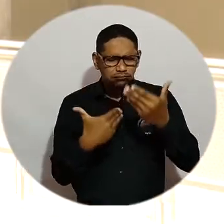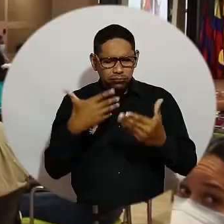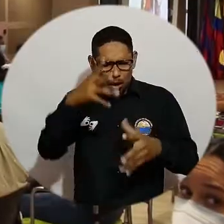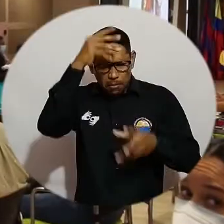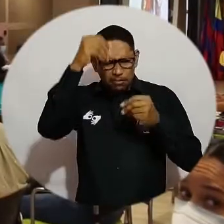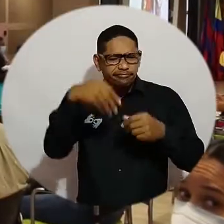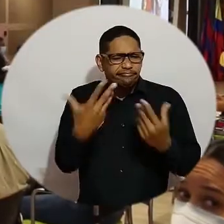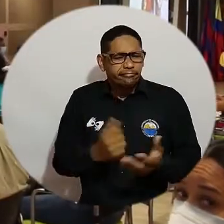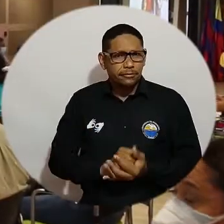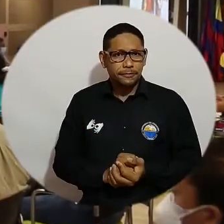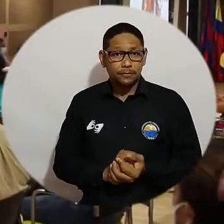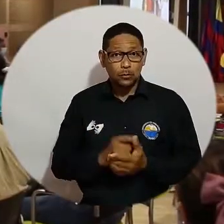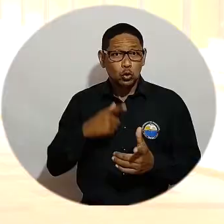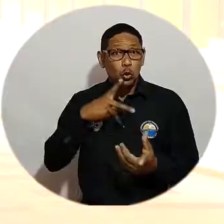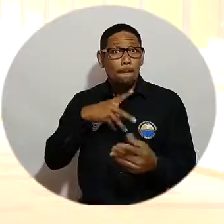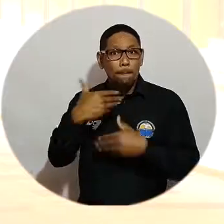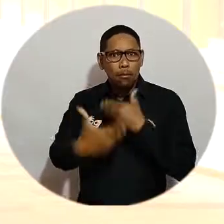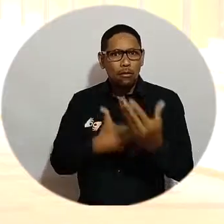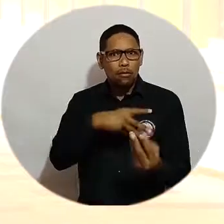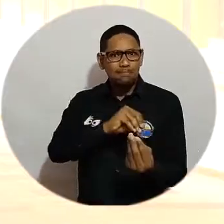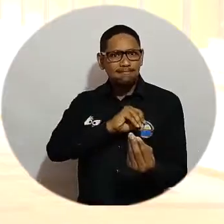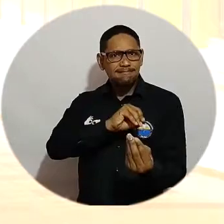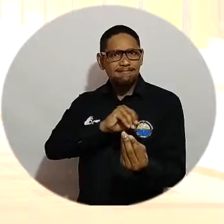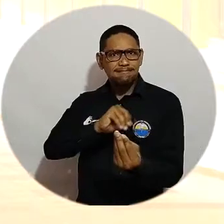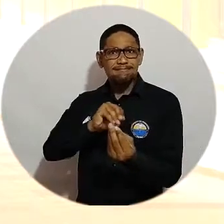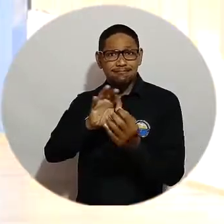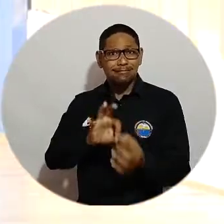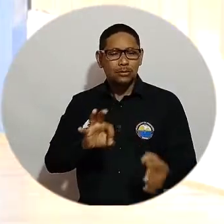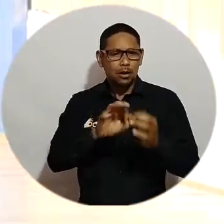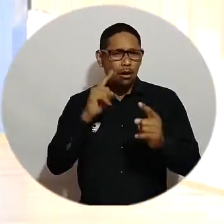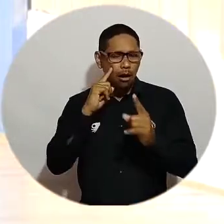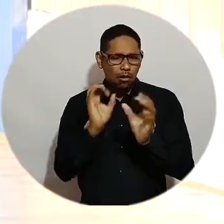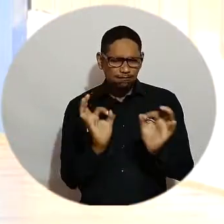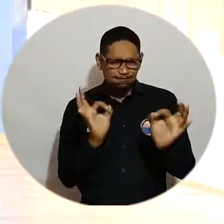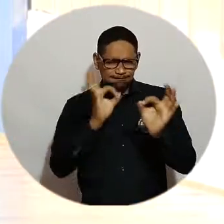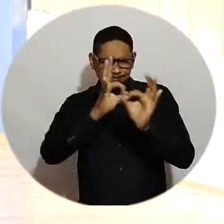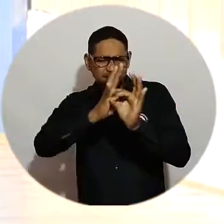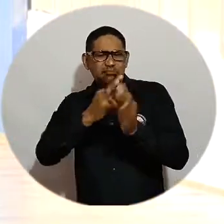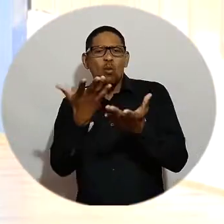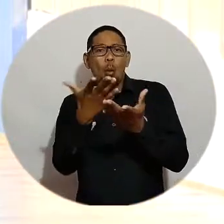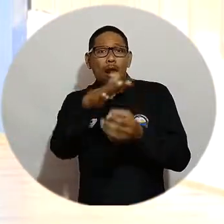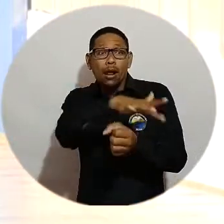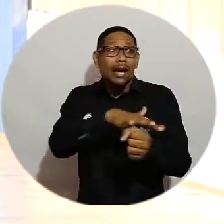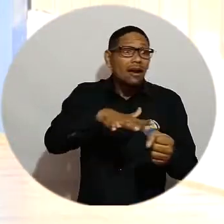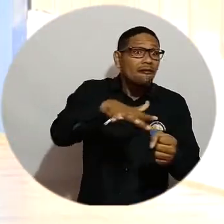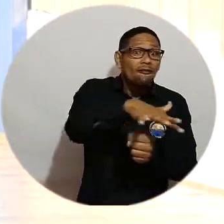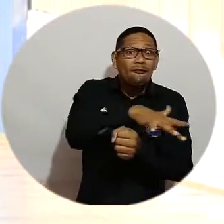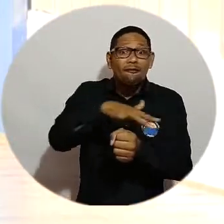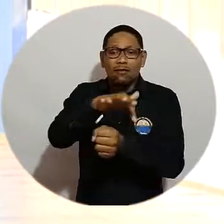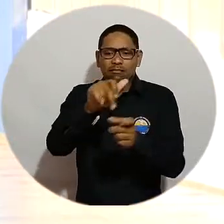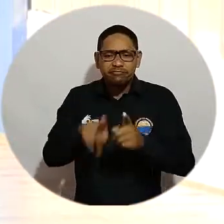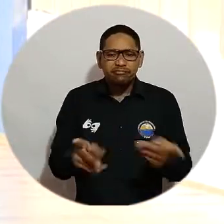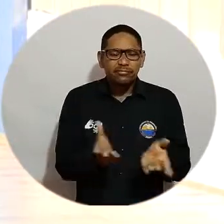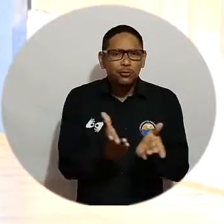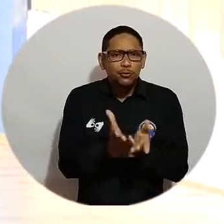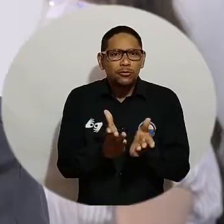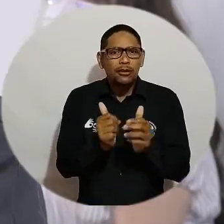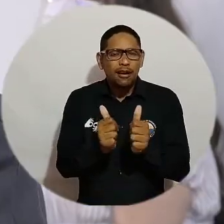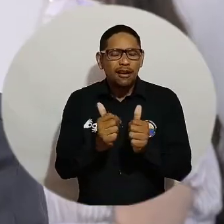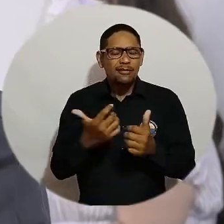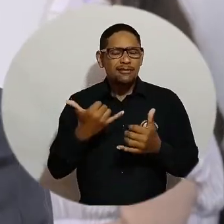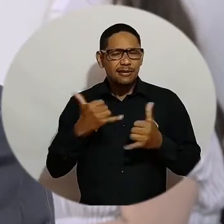términos de resultados de aprendizaje. Los procesos de formación deben tener un enfoque que es el contexto en el cual el